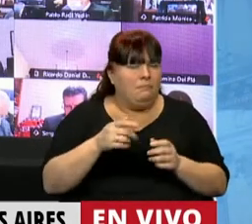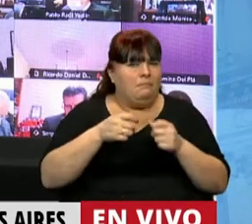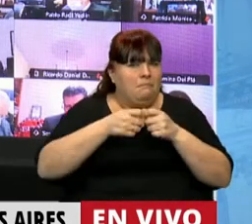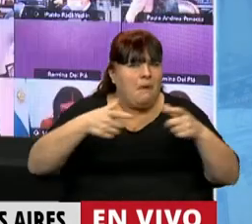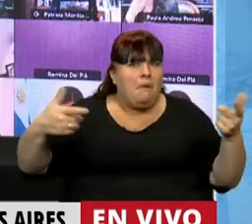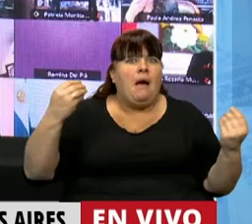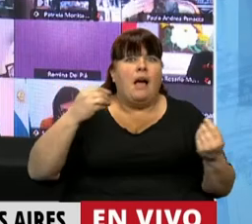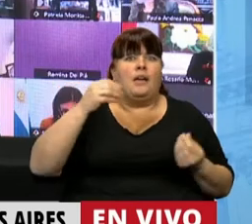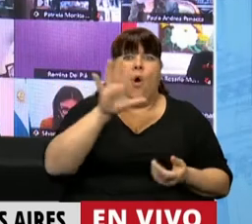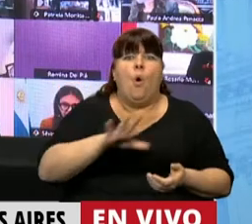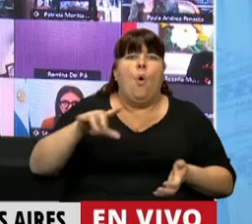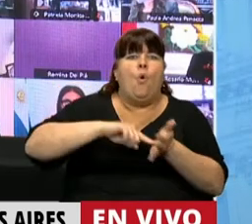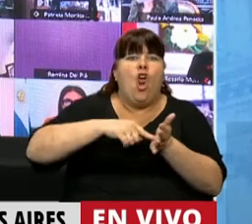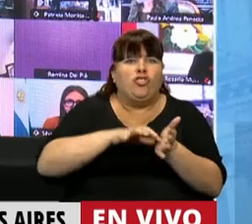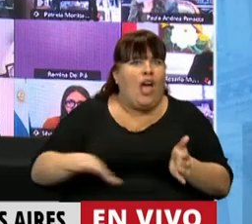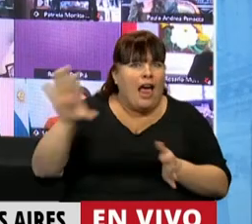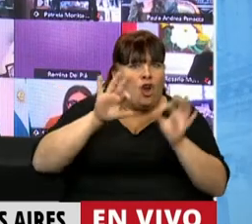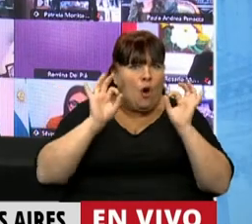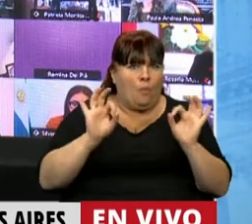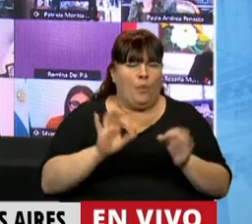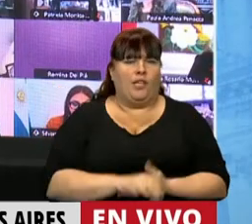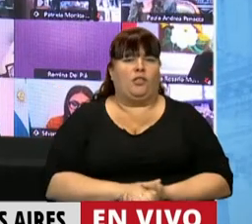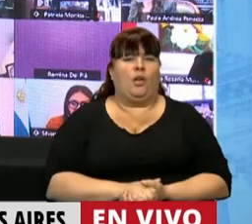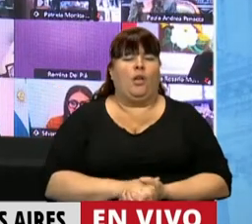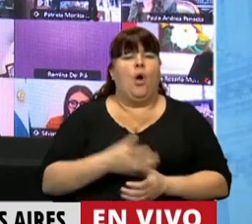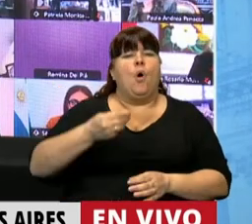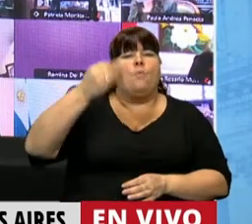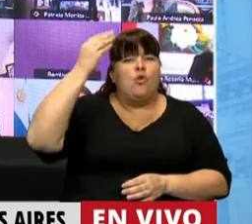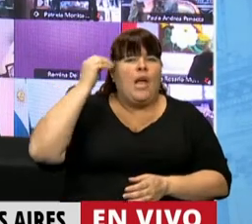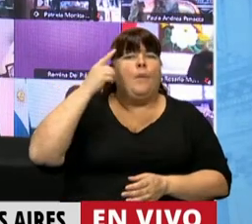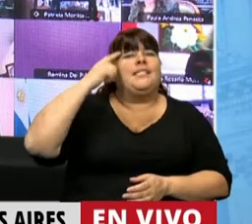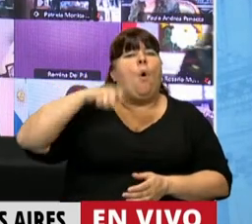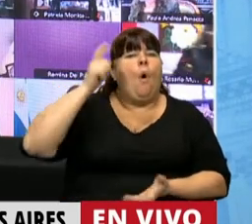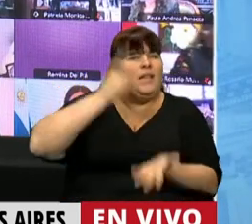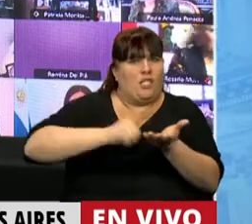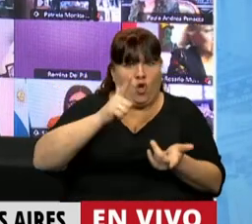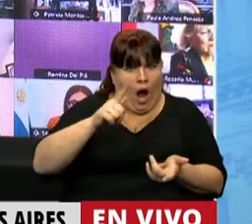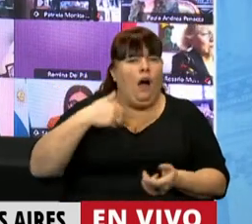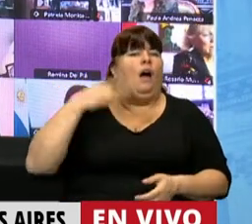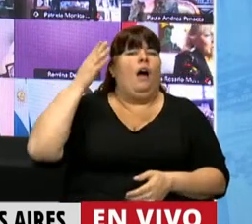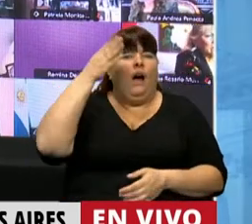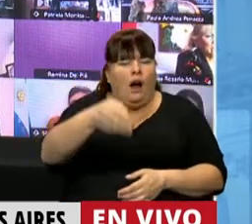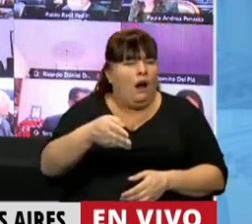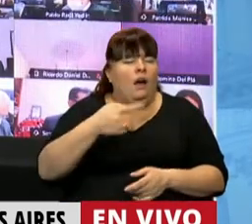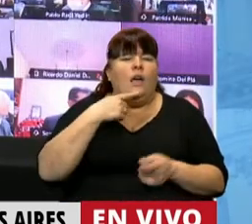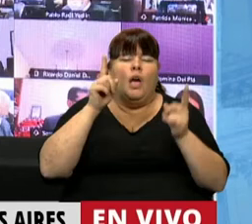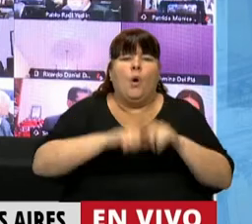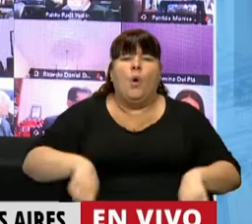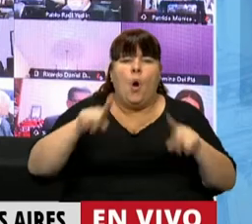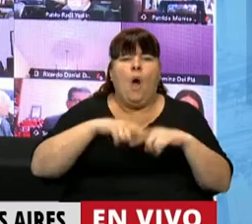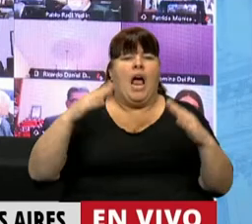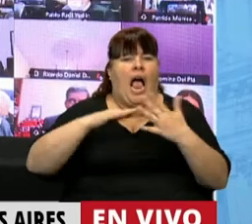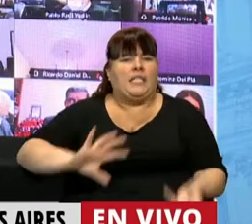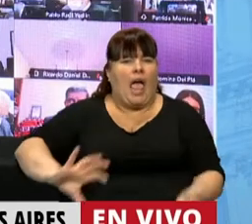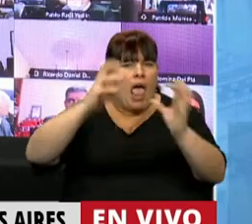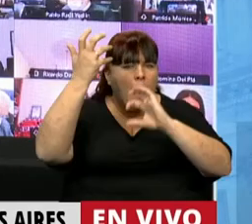reproduciendo en toda la provincia de Buenos Aires. Muchas veces sin orden judicial, asistimos a la sistemática quema de